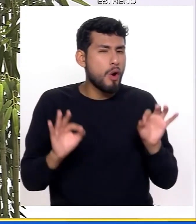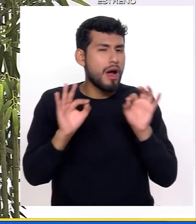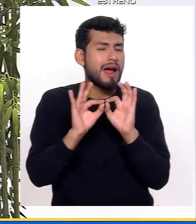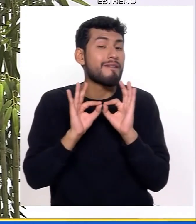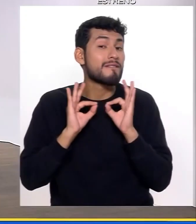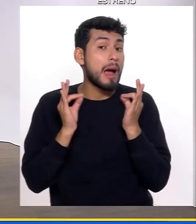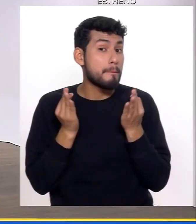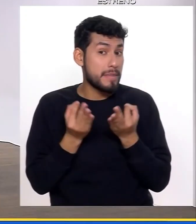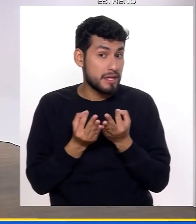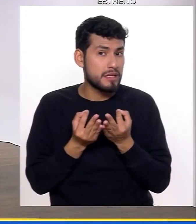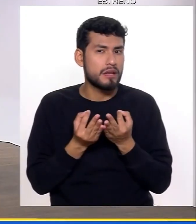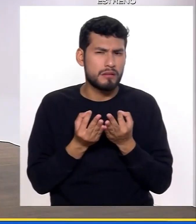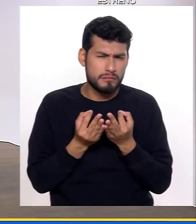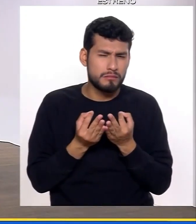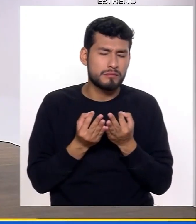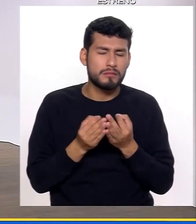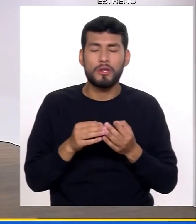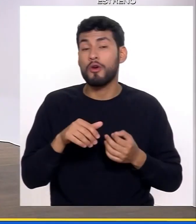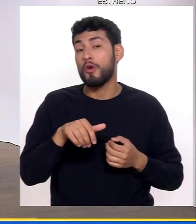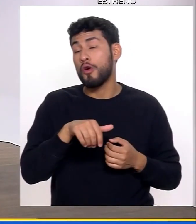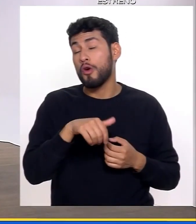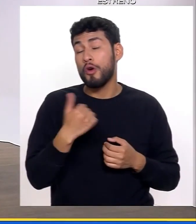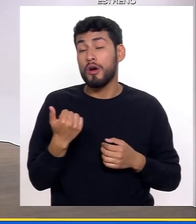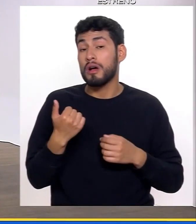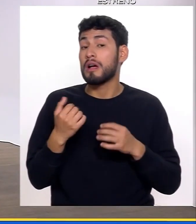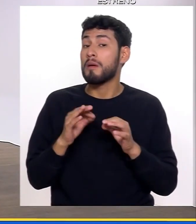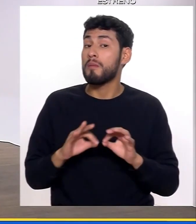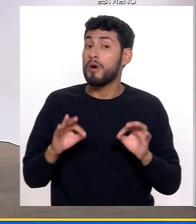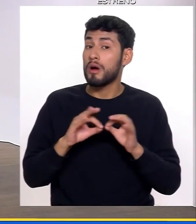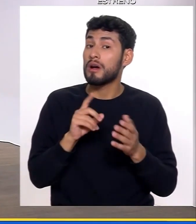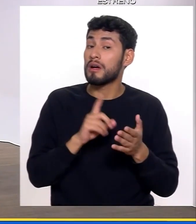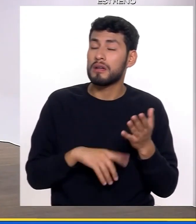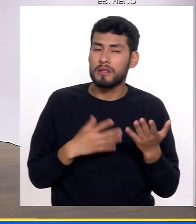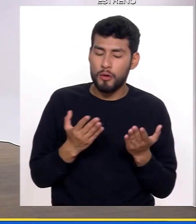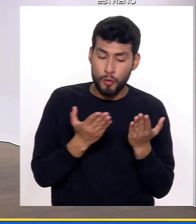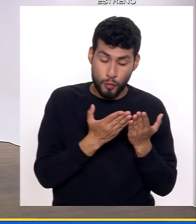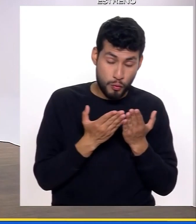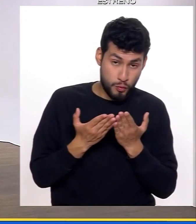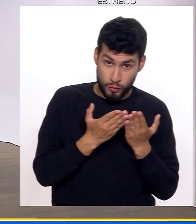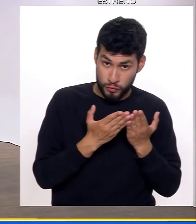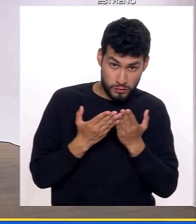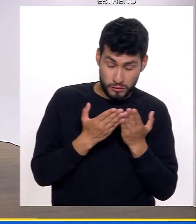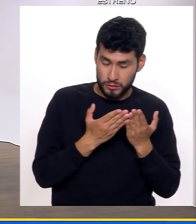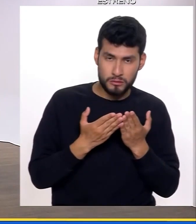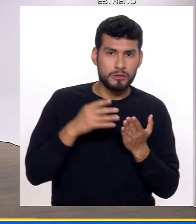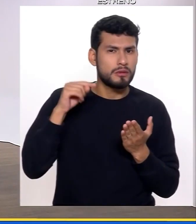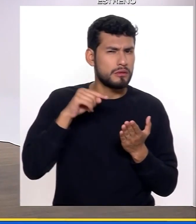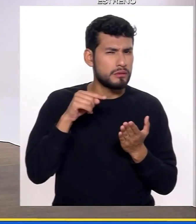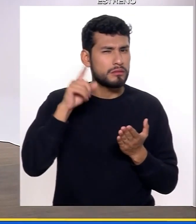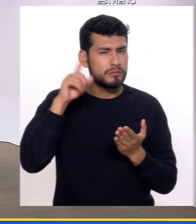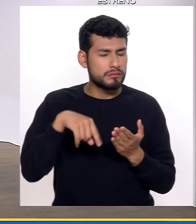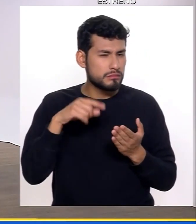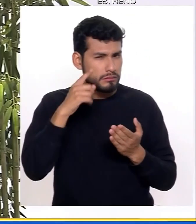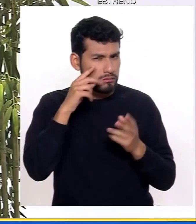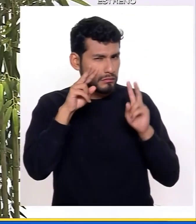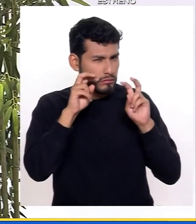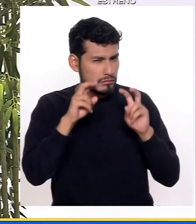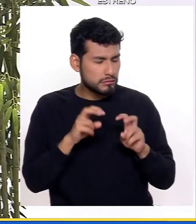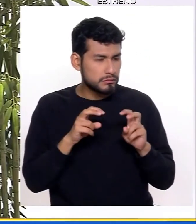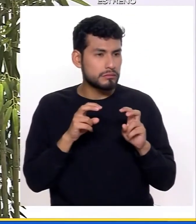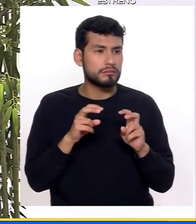que es la familia. Y el otro entorno muy importante es los escenarios académicos, en donde también ahí tenemos que identificar